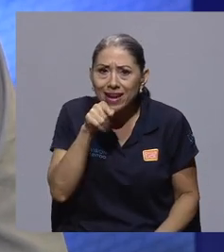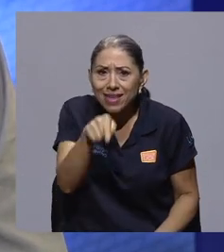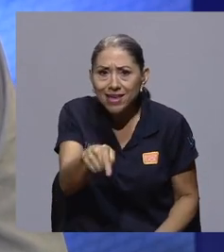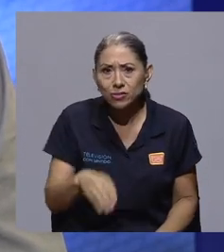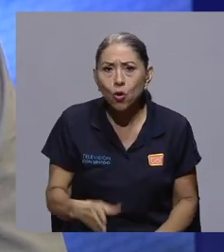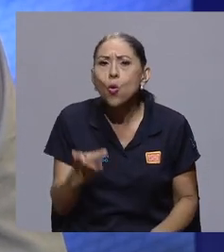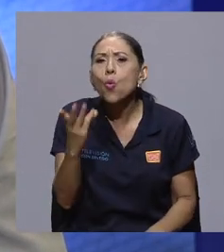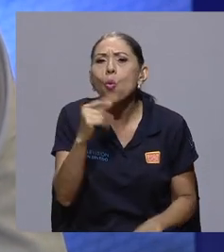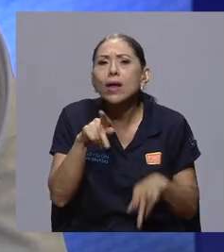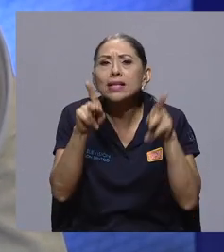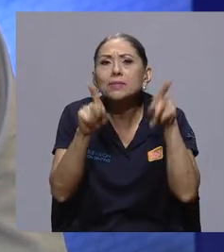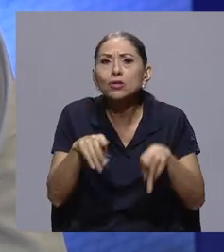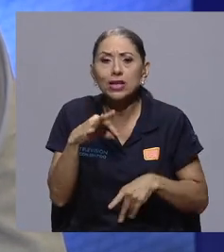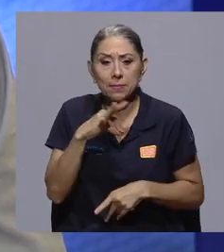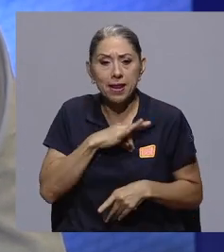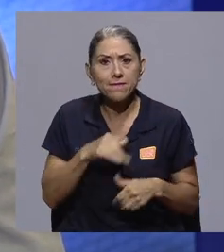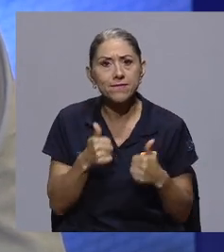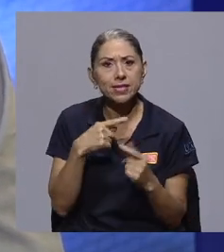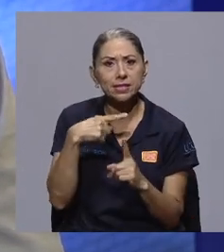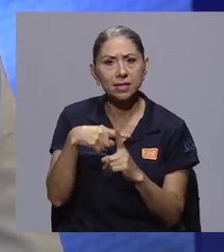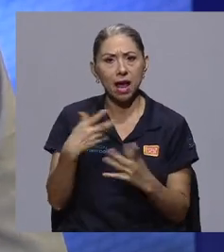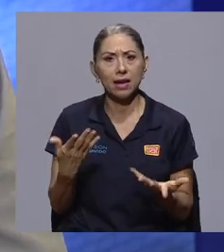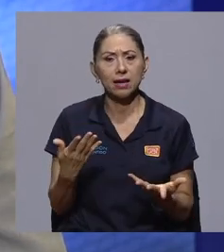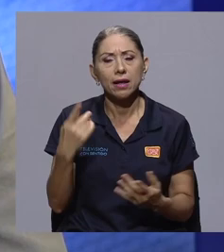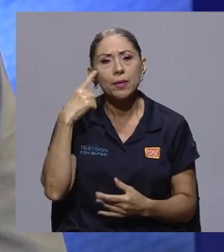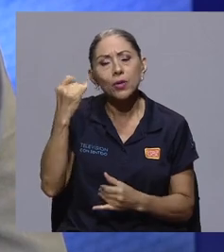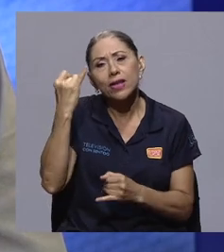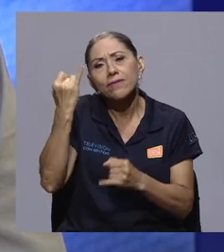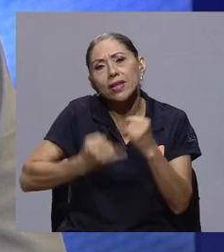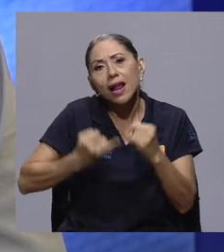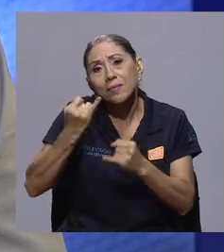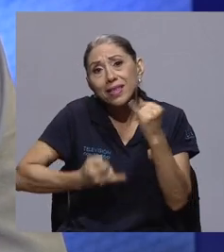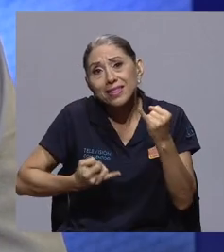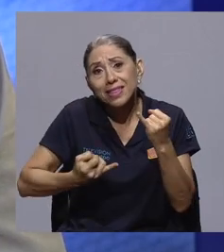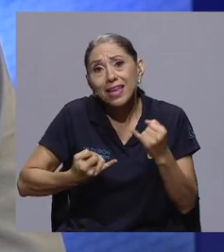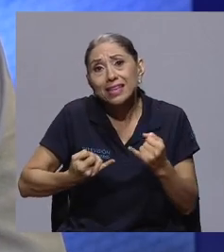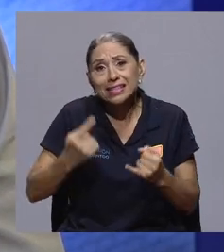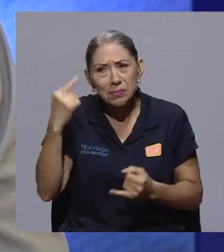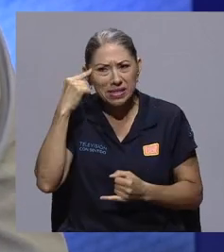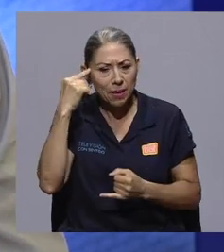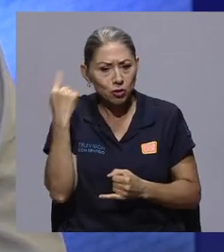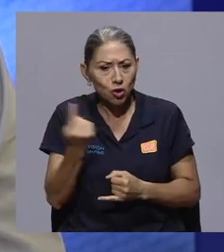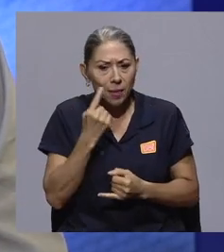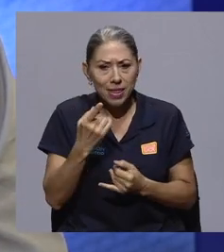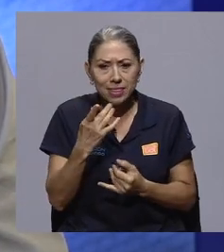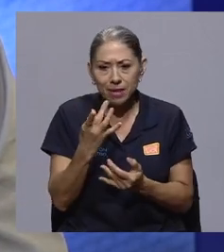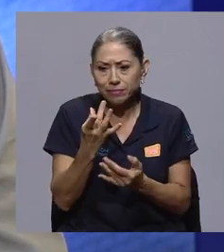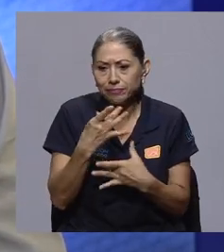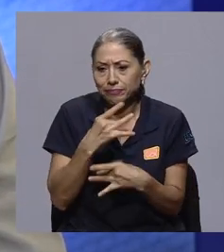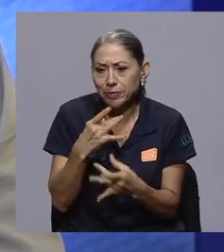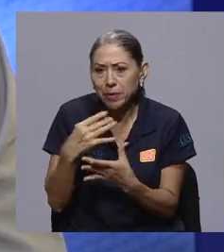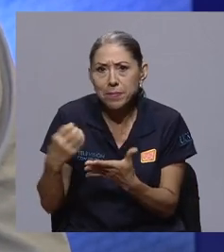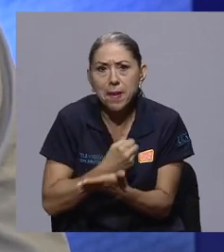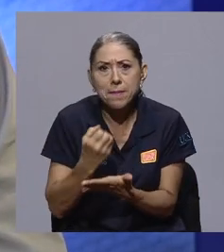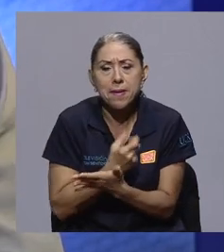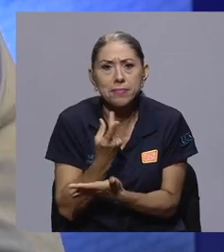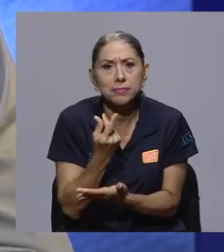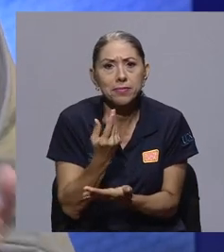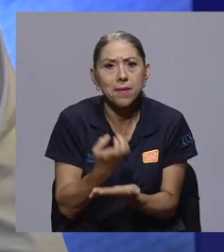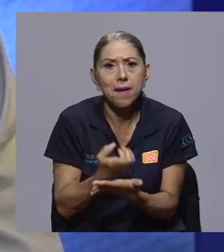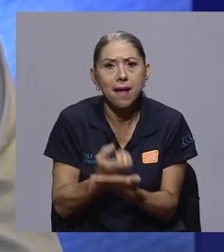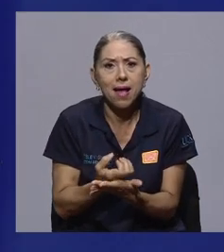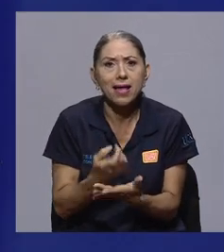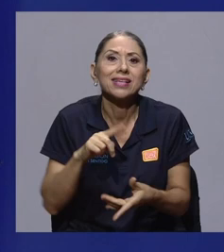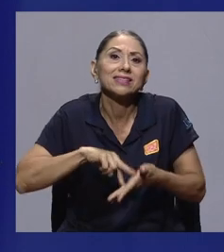personas se van a beneficiar. Porque finalmente, si volvemos, es una cuestión económica, es la misma lógica del monocultivo, es la misma lógica de